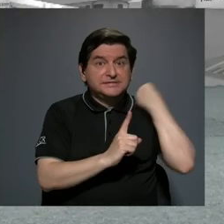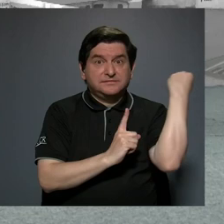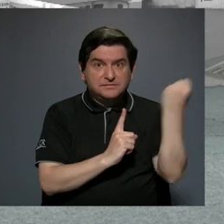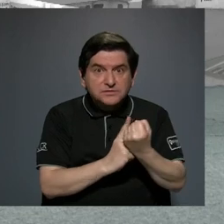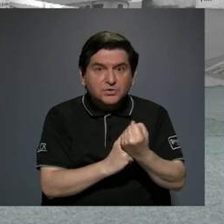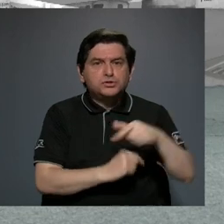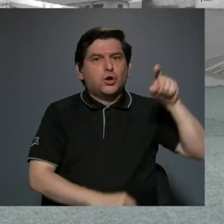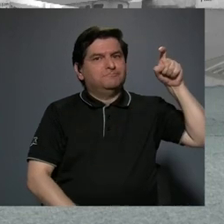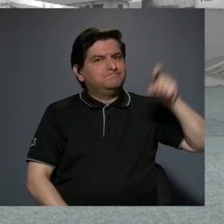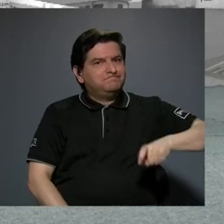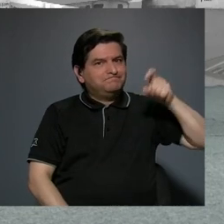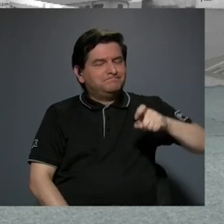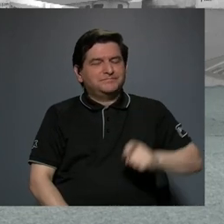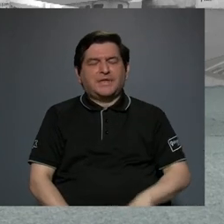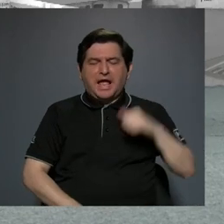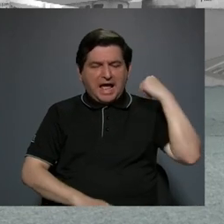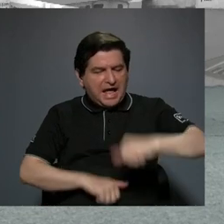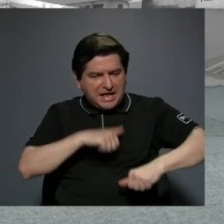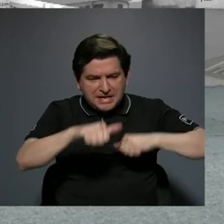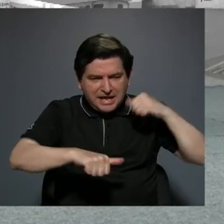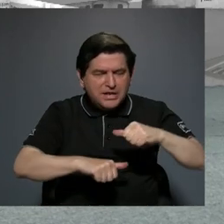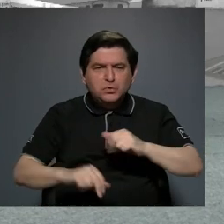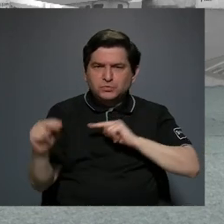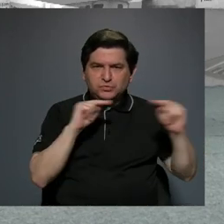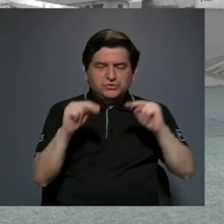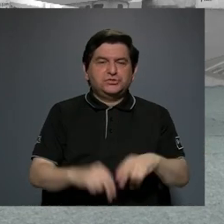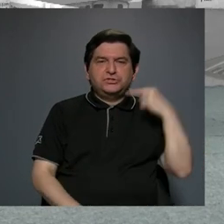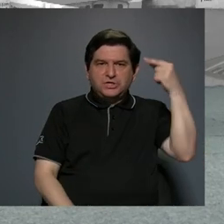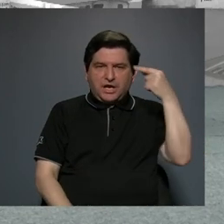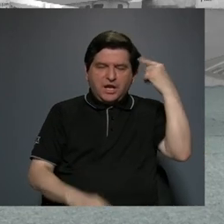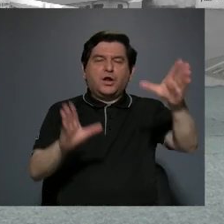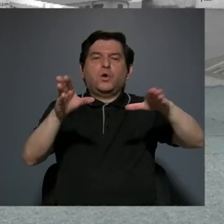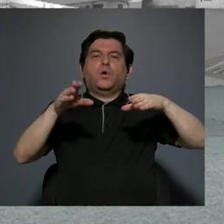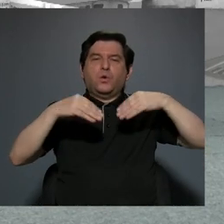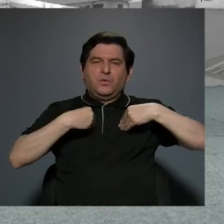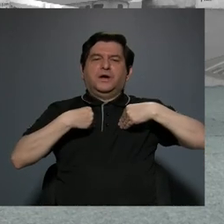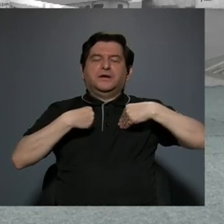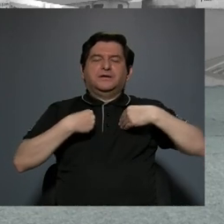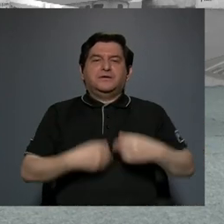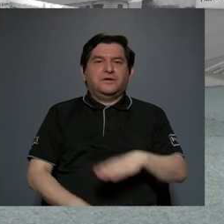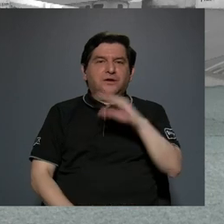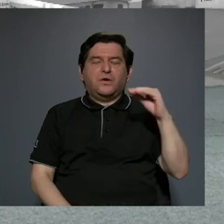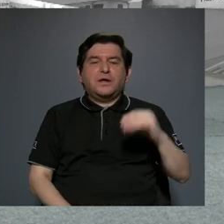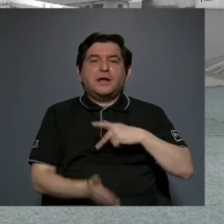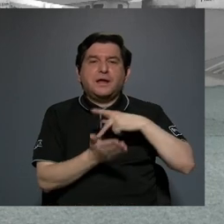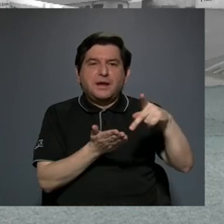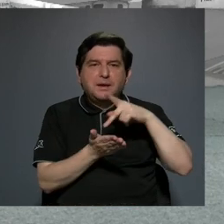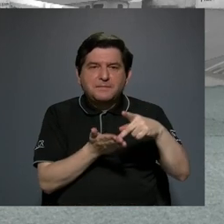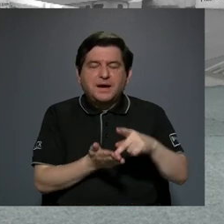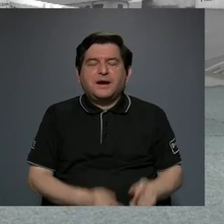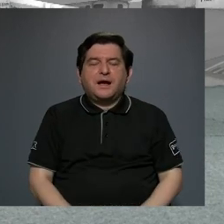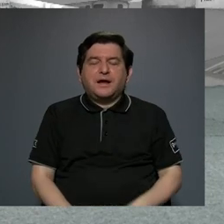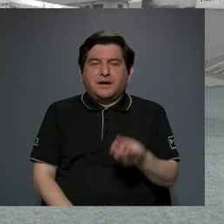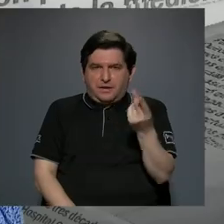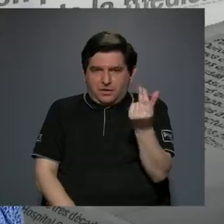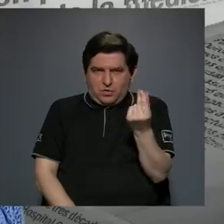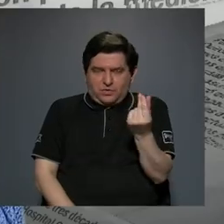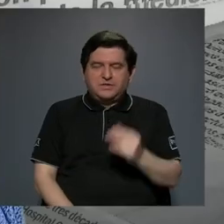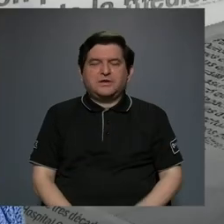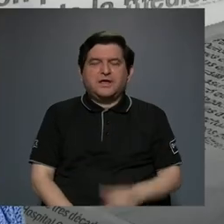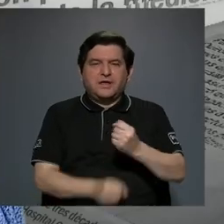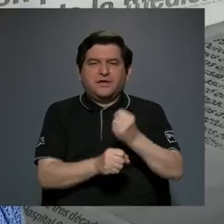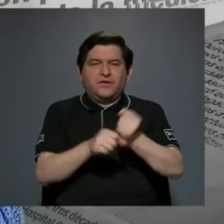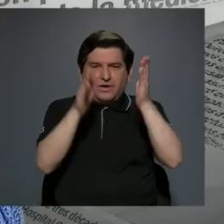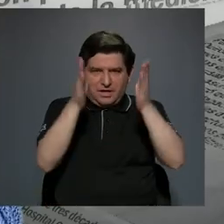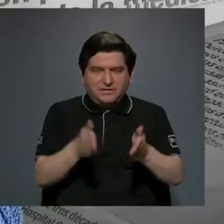esencial en las negociaciones para que el gobierno reconociera y se le tuviera que pagar con moneda nacional a los trabajadores.